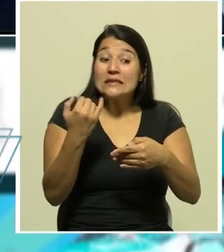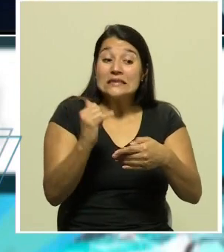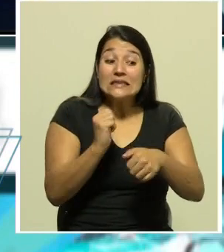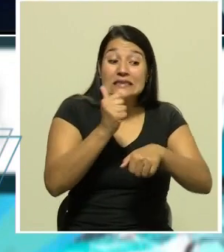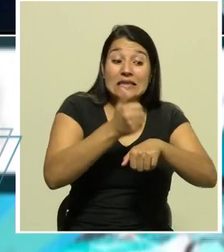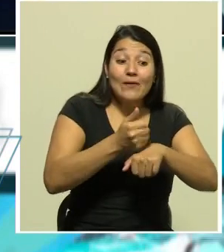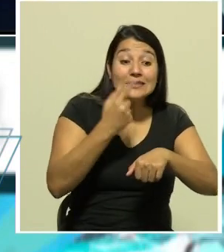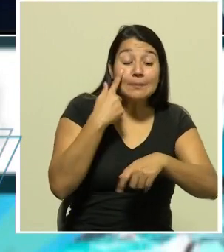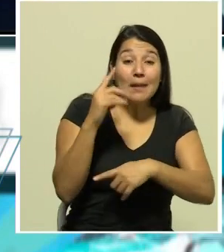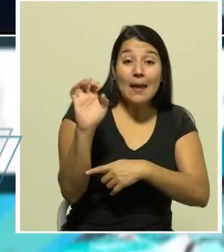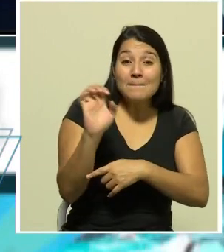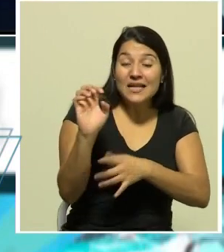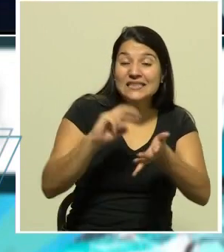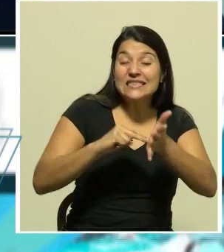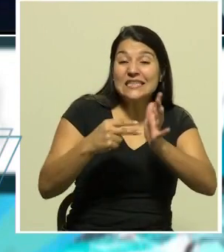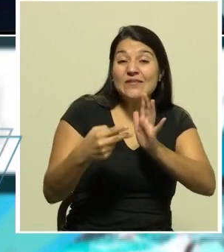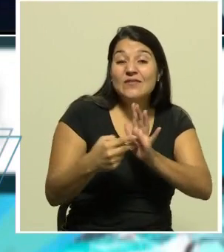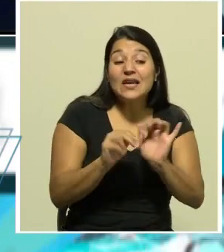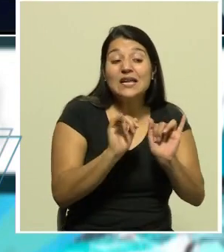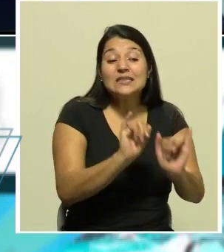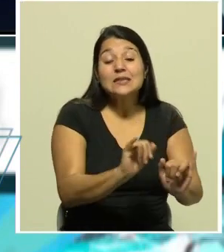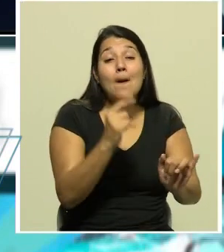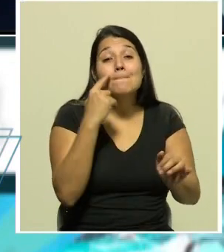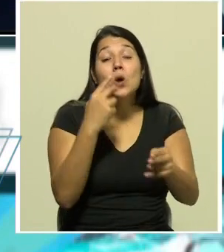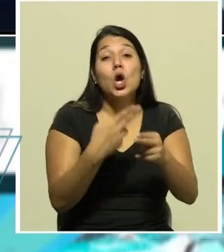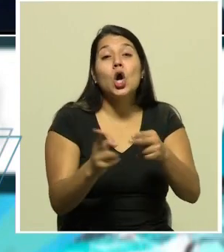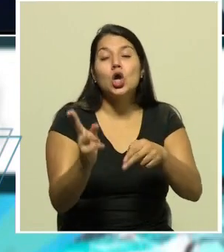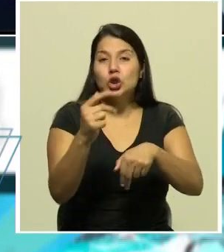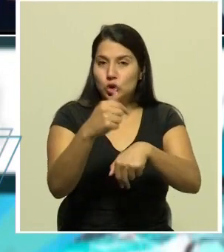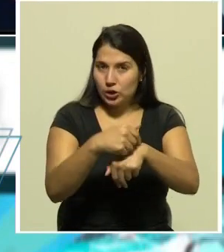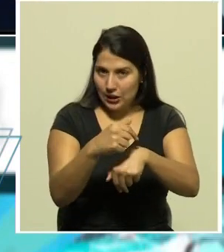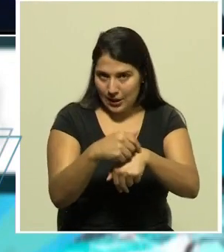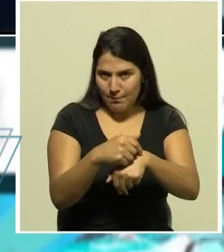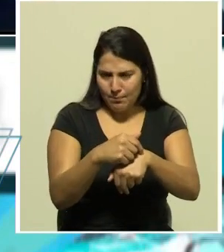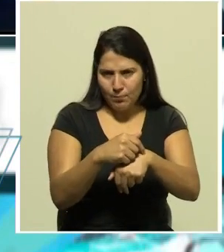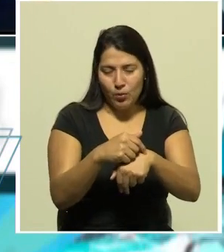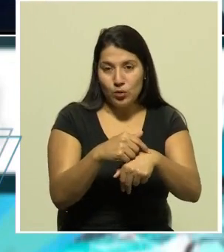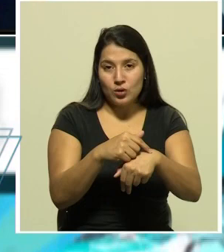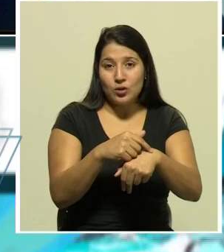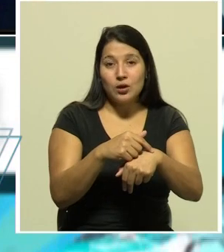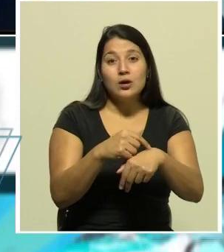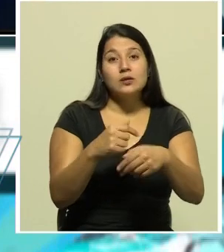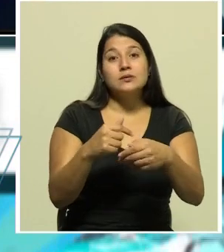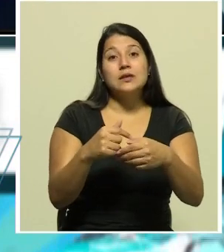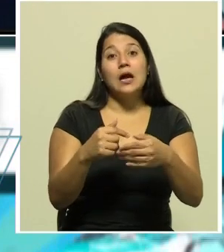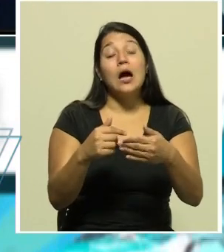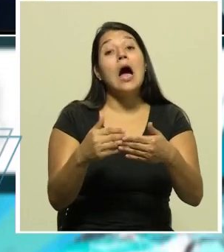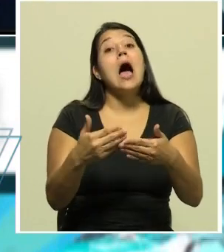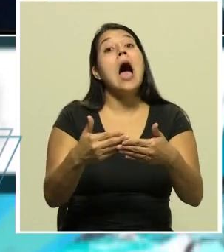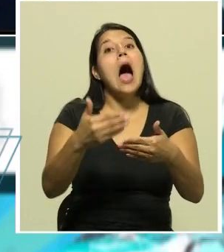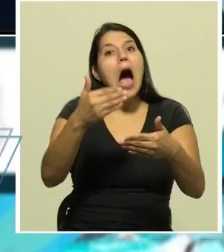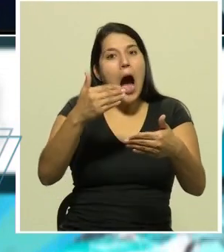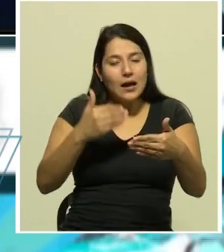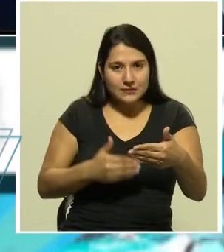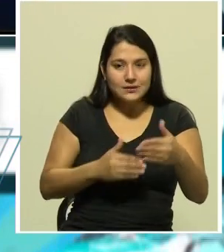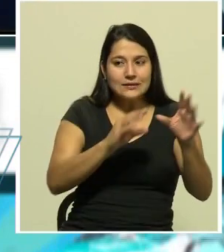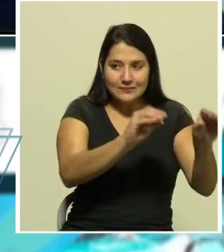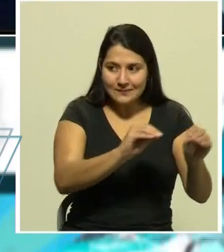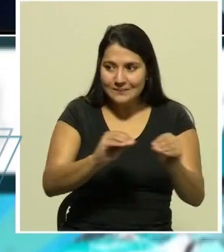tipo de emergencia partimos de la base que es una medida temporaria previa a un traslado ya definitivo o al